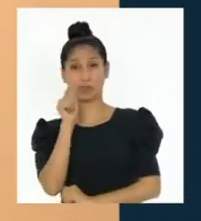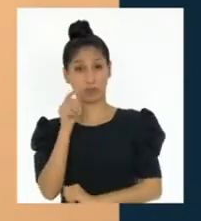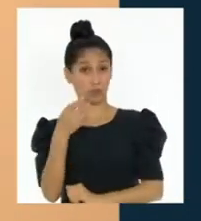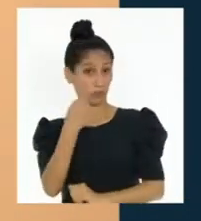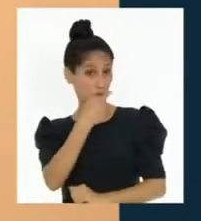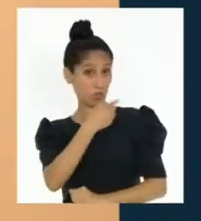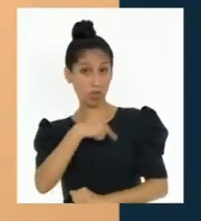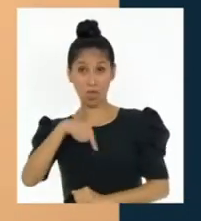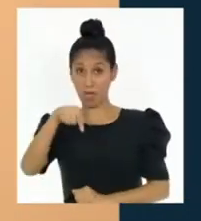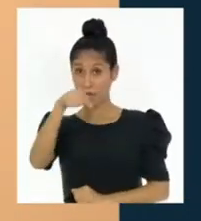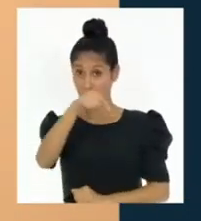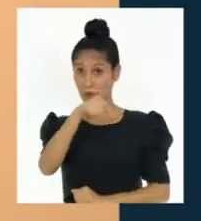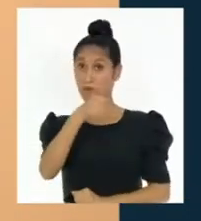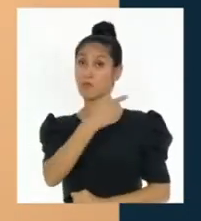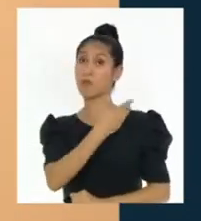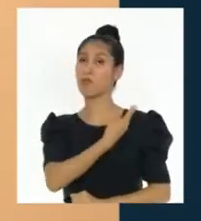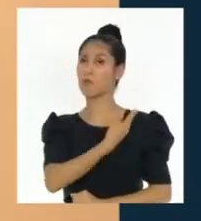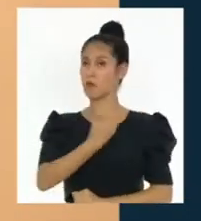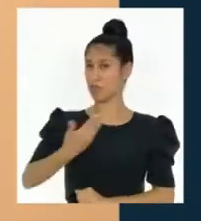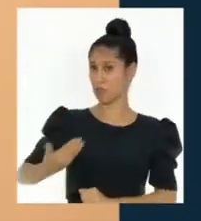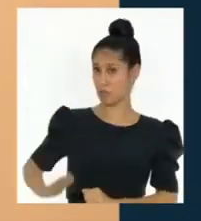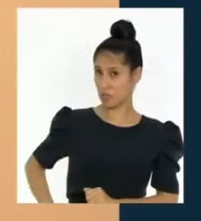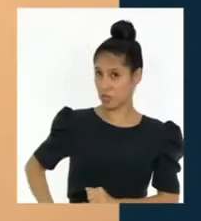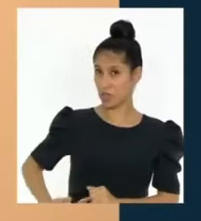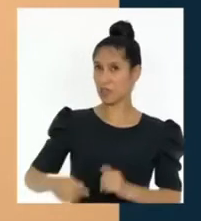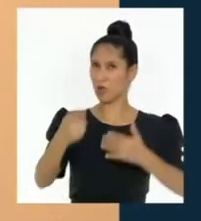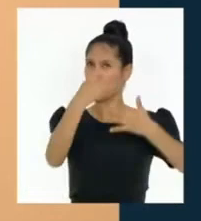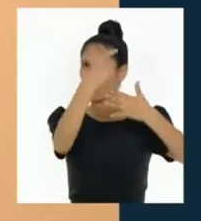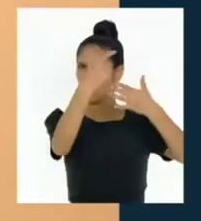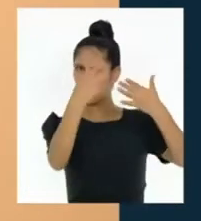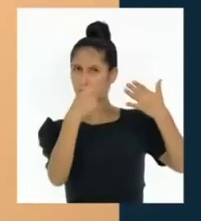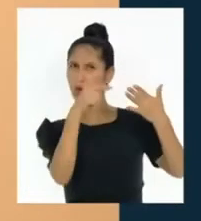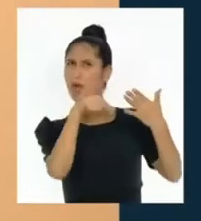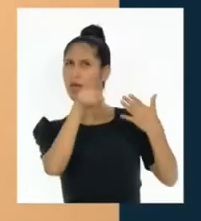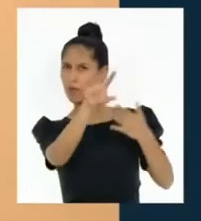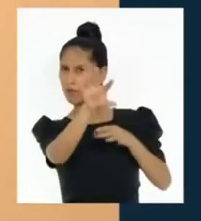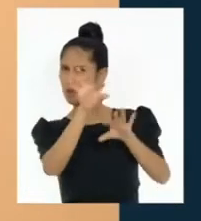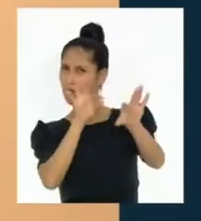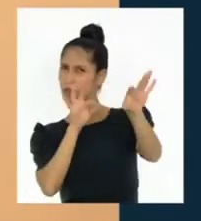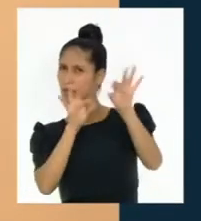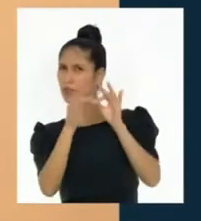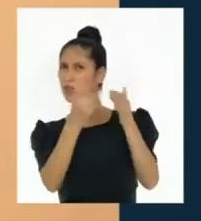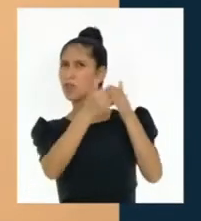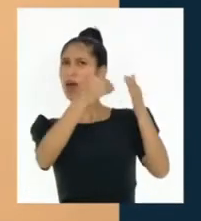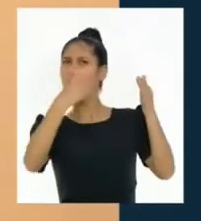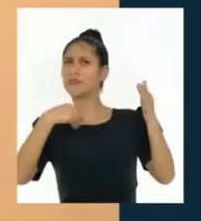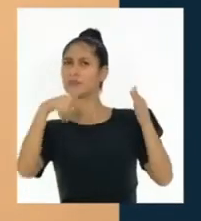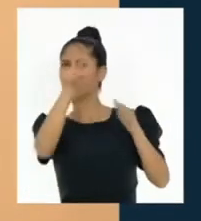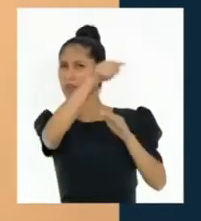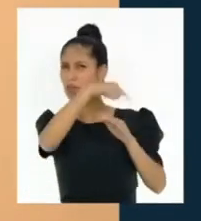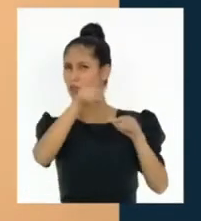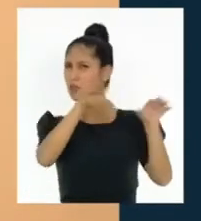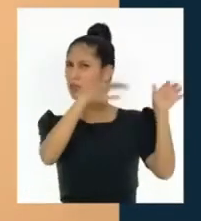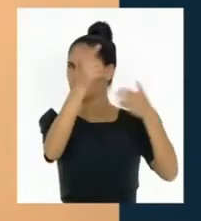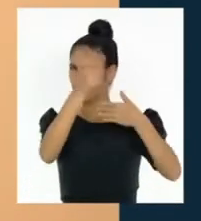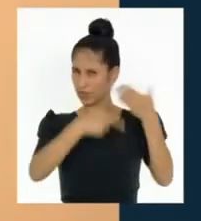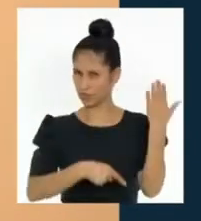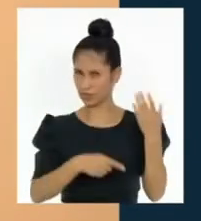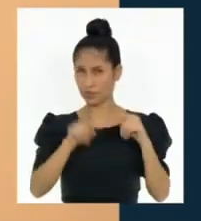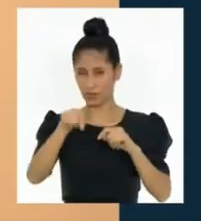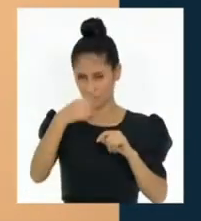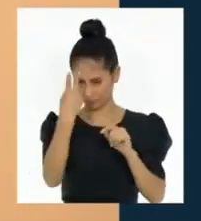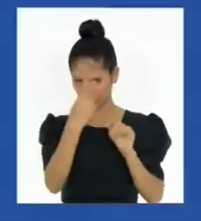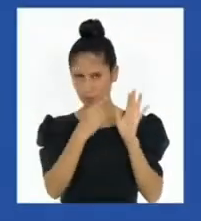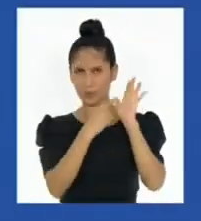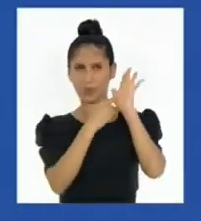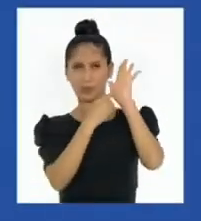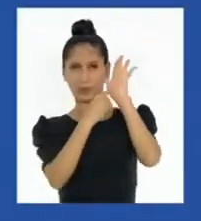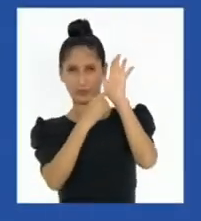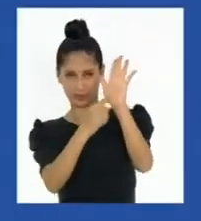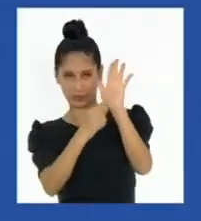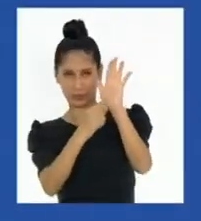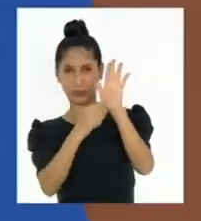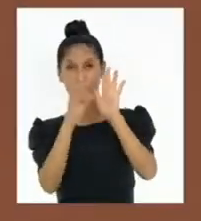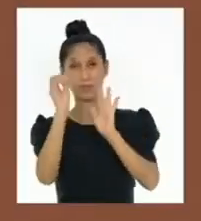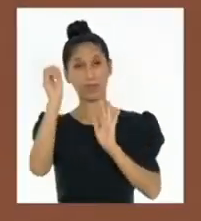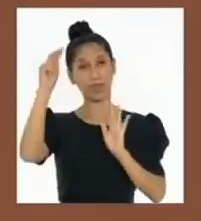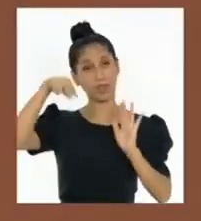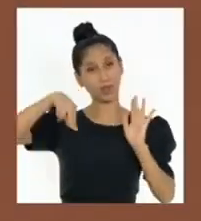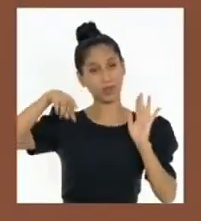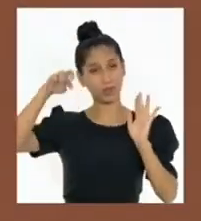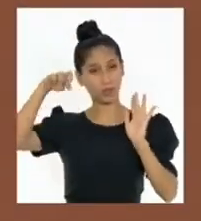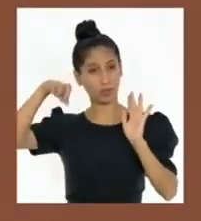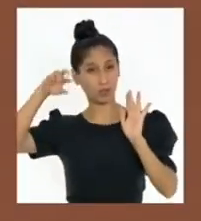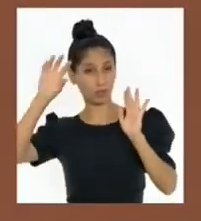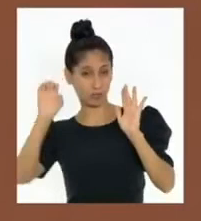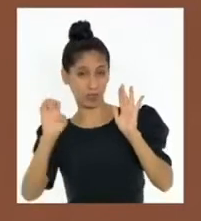representantes. Les presento información que encontramos en el portal de la OMP. El